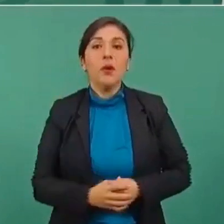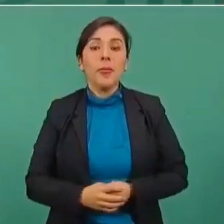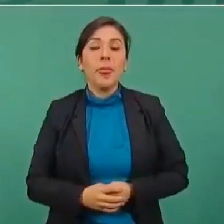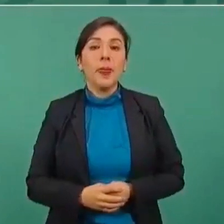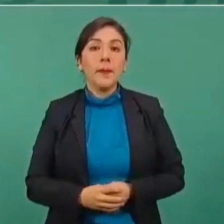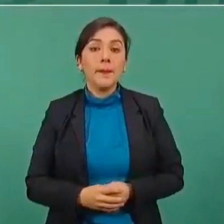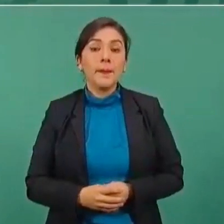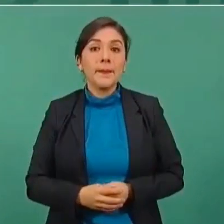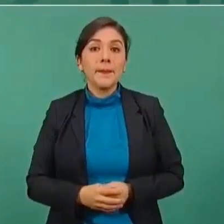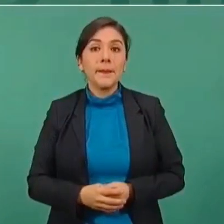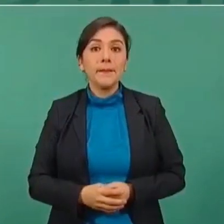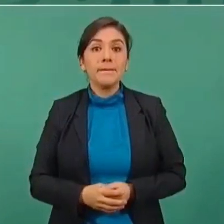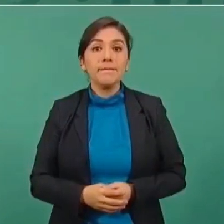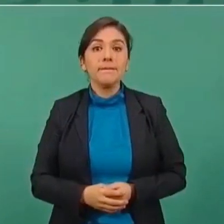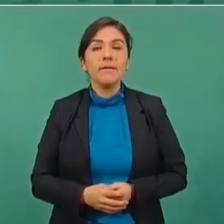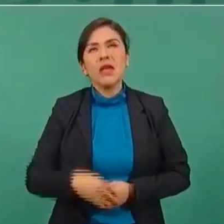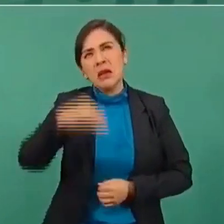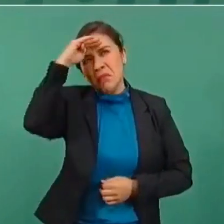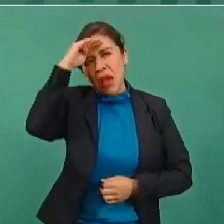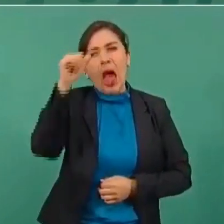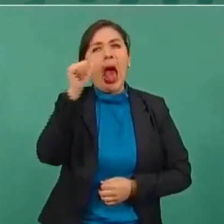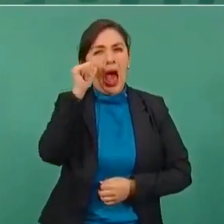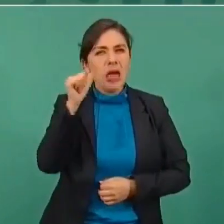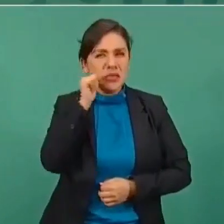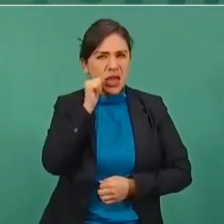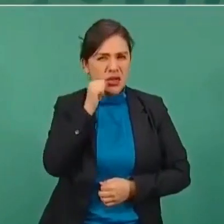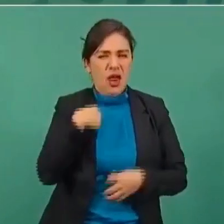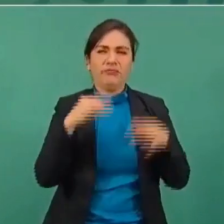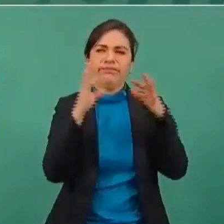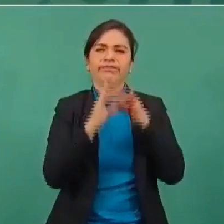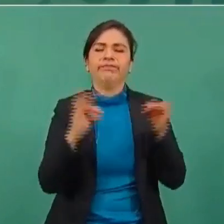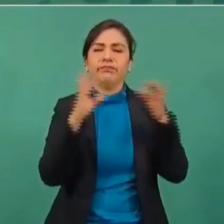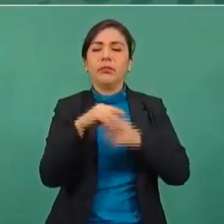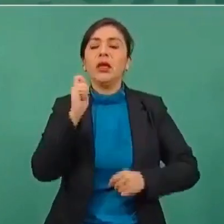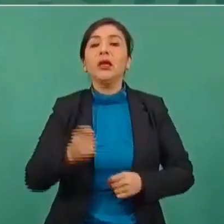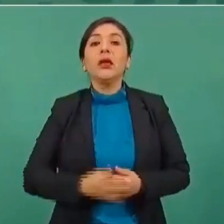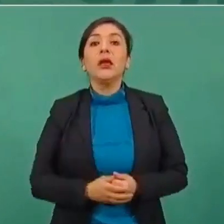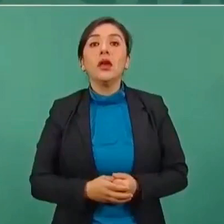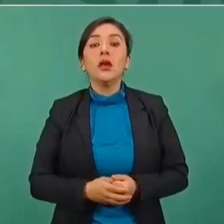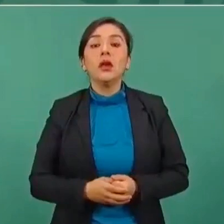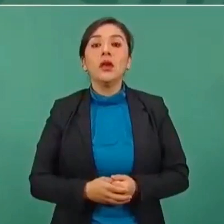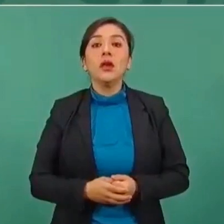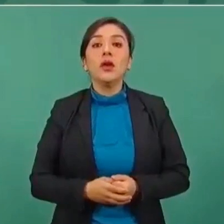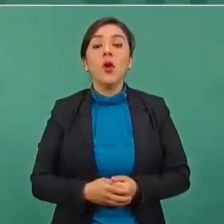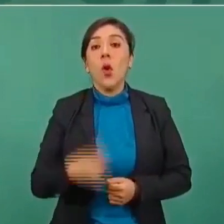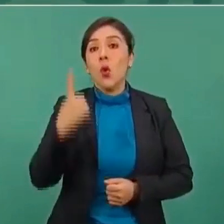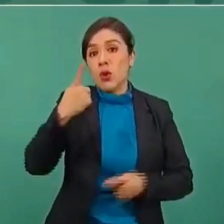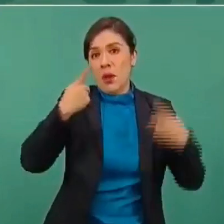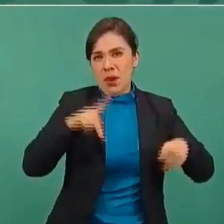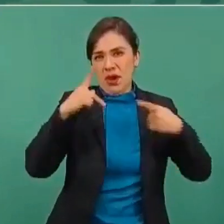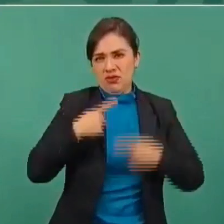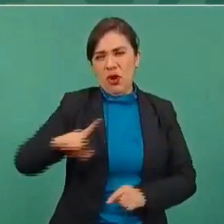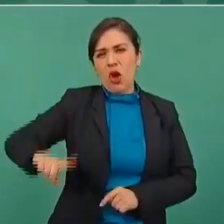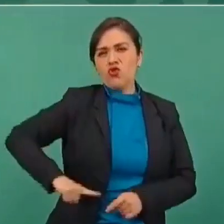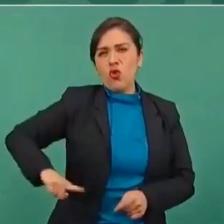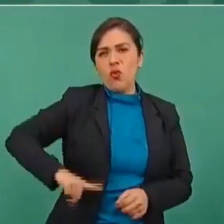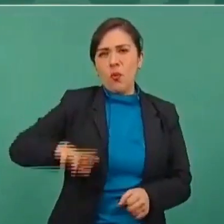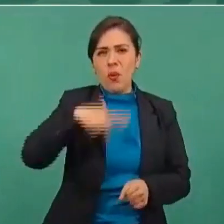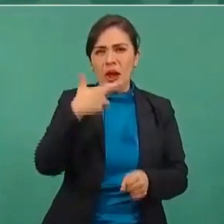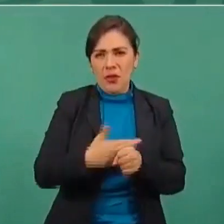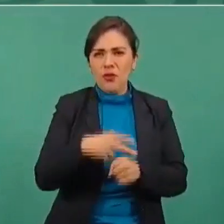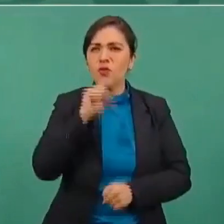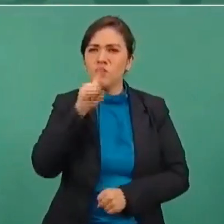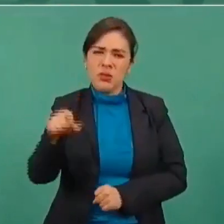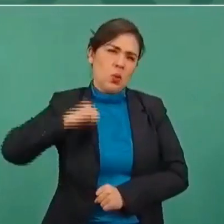se habla, ayer lo mencionaba, lo declaró un gobernador de